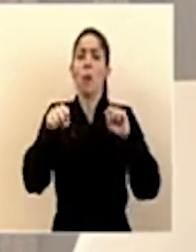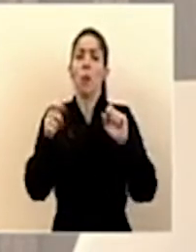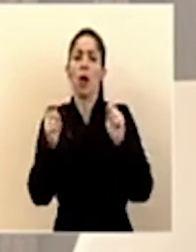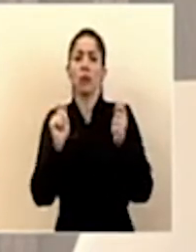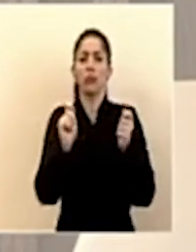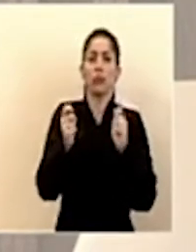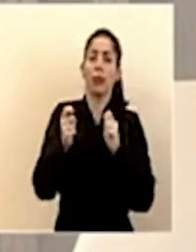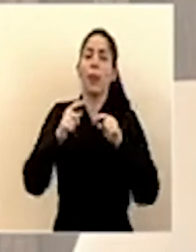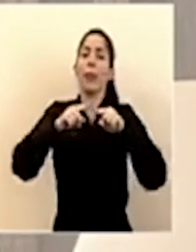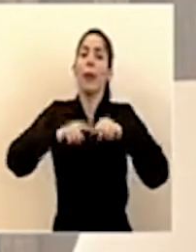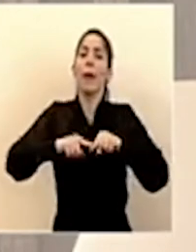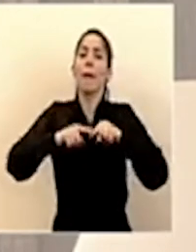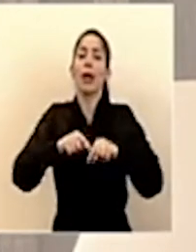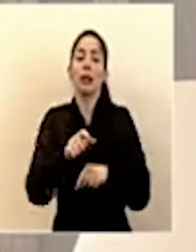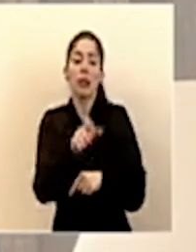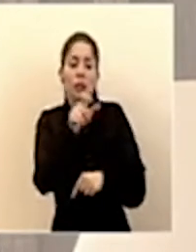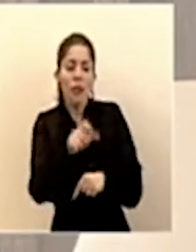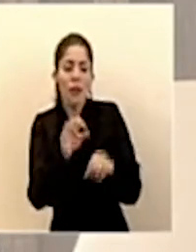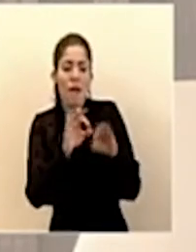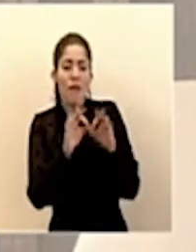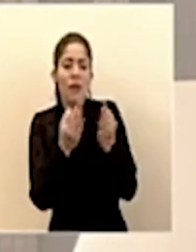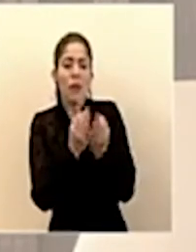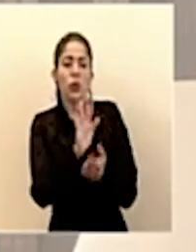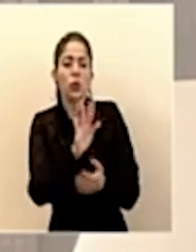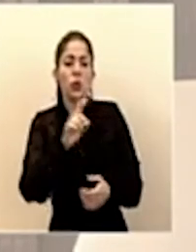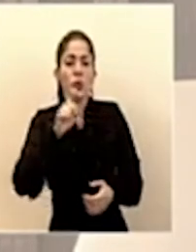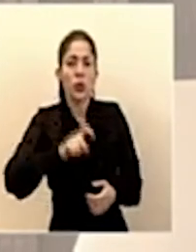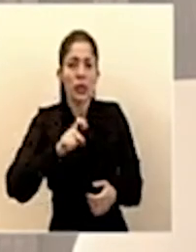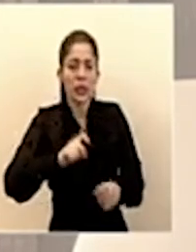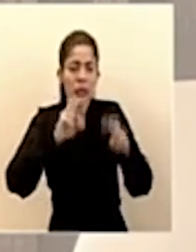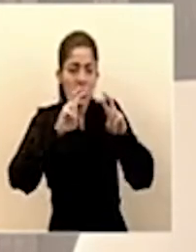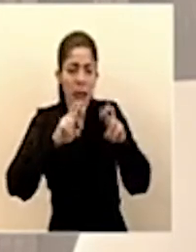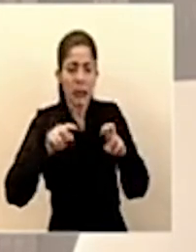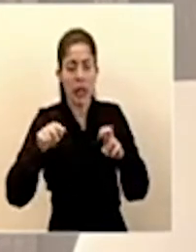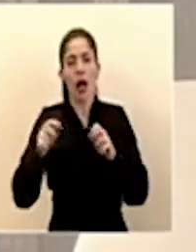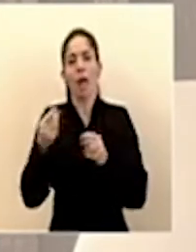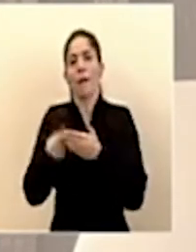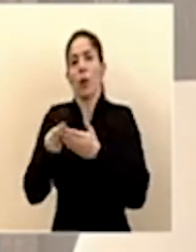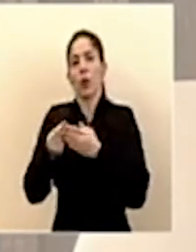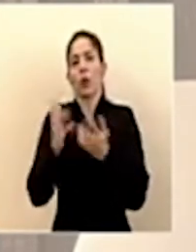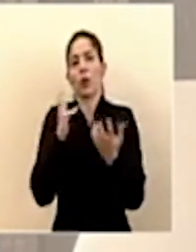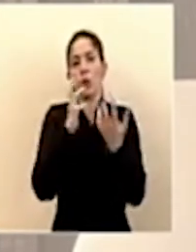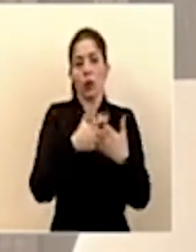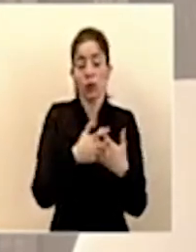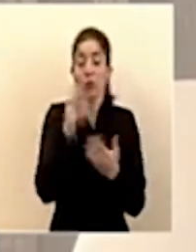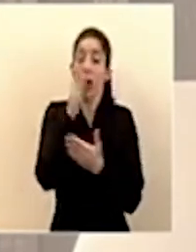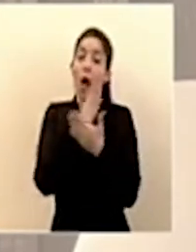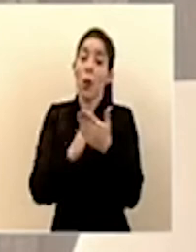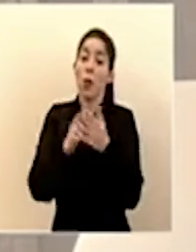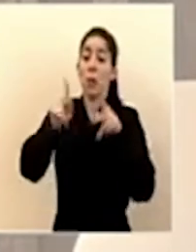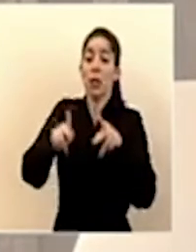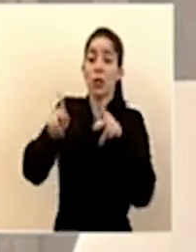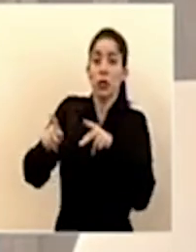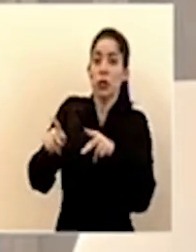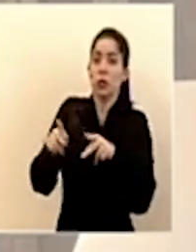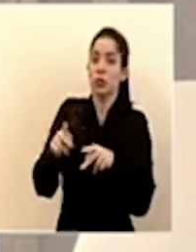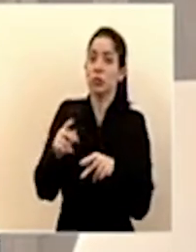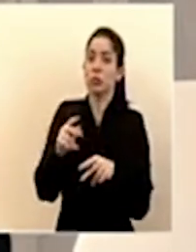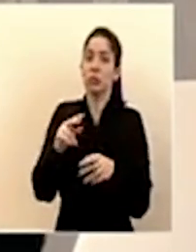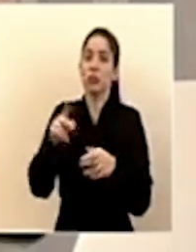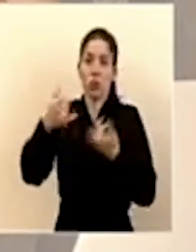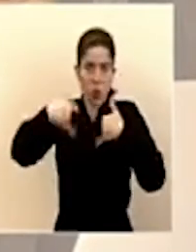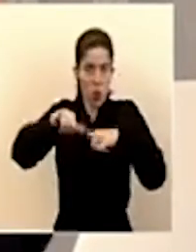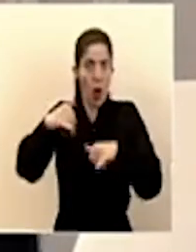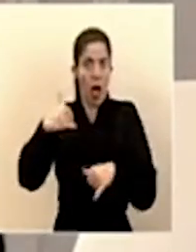dependiendo de la necesidad específica del núcleo familiar o de la familia. Hay unas personas que no son desempleadas,